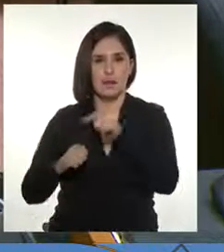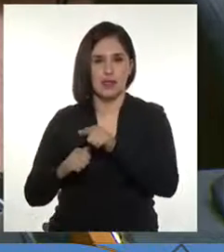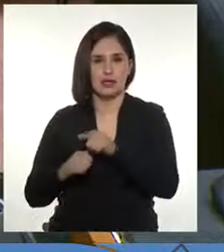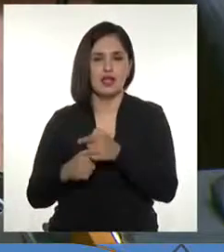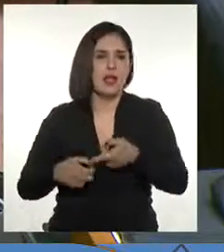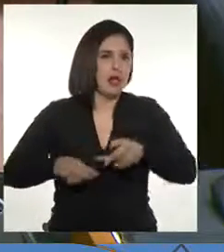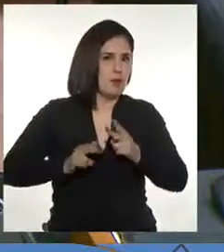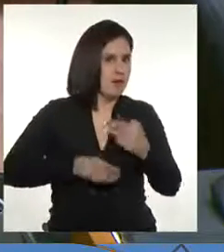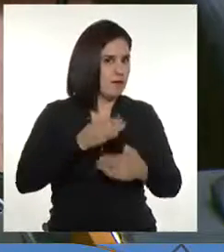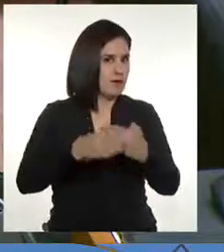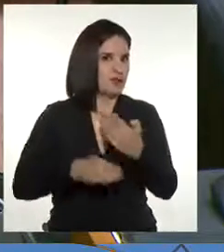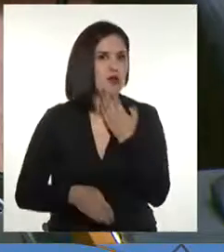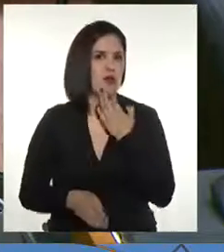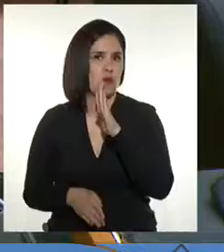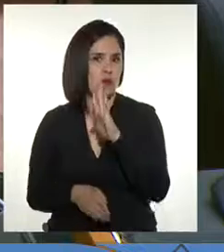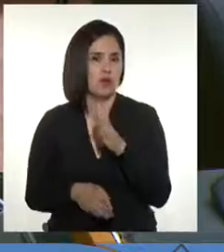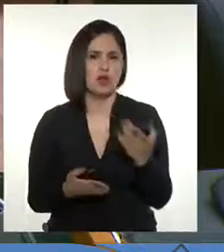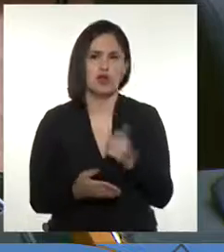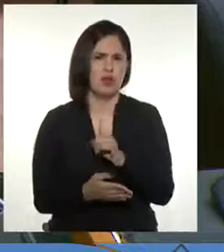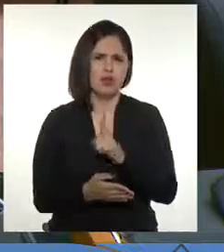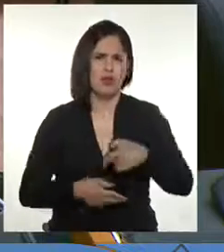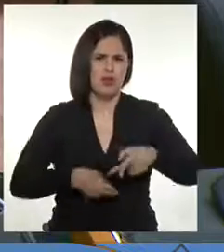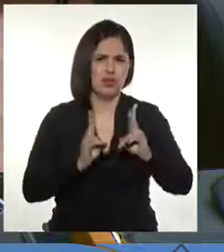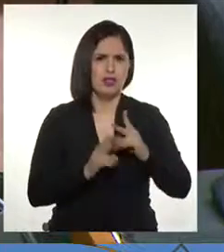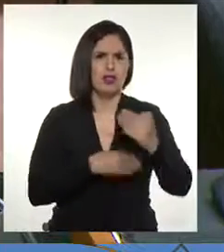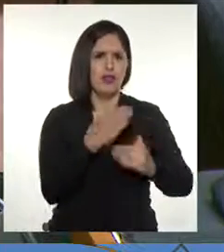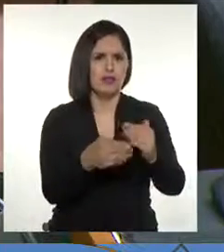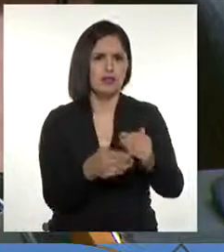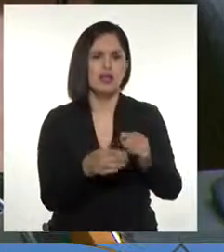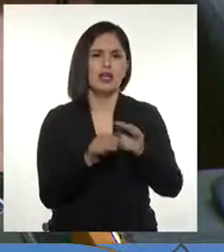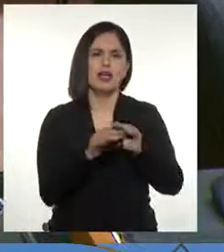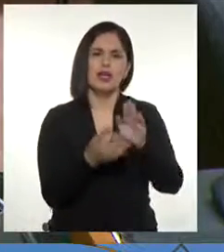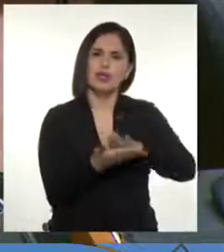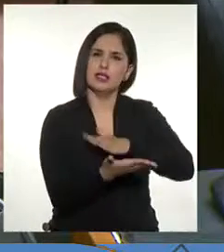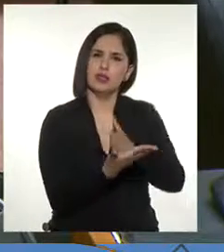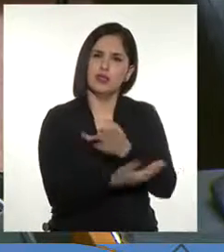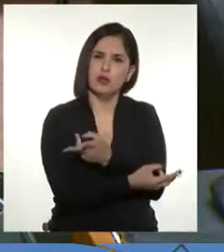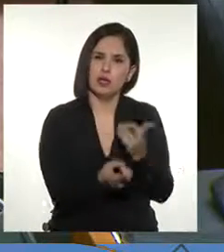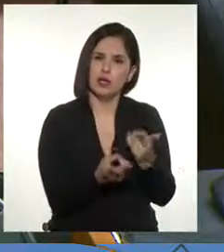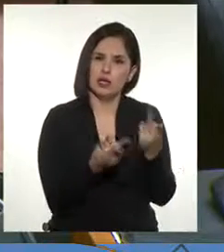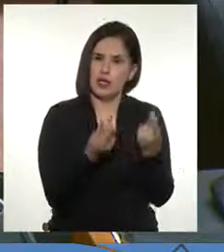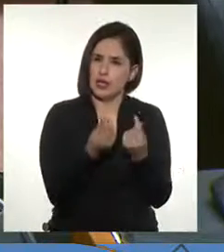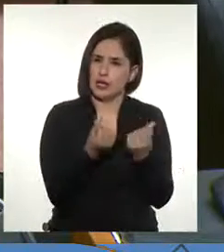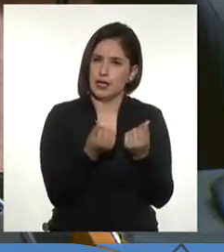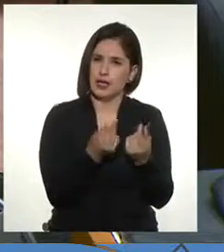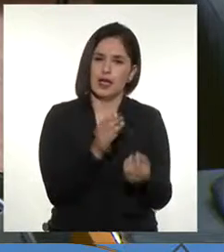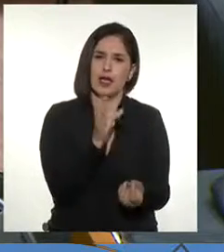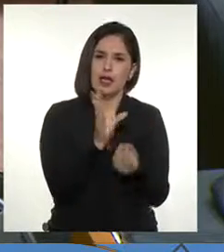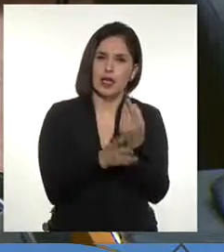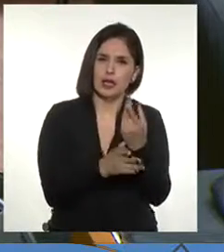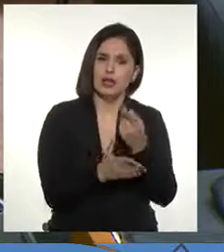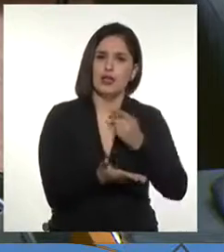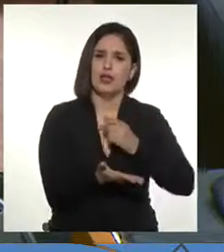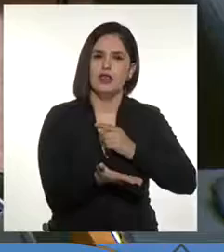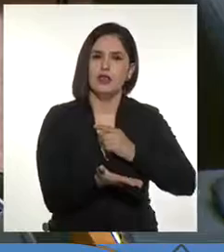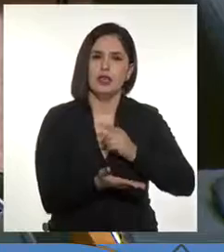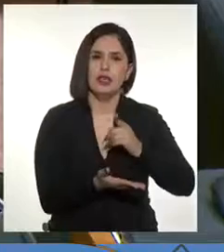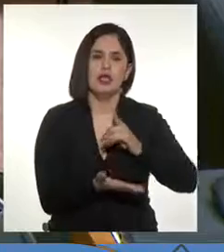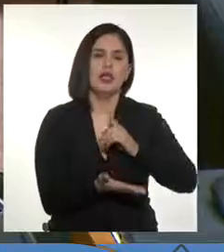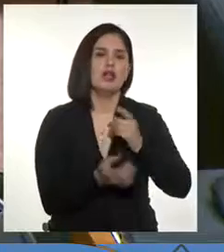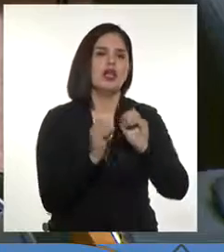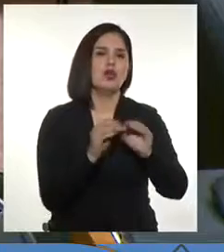públicos, como lo es la salud pública, de calidad, la innovación y la educación gratuita.